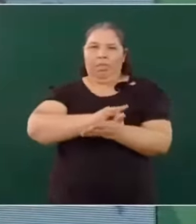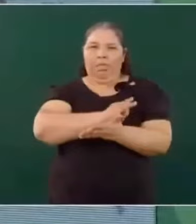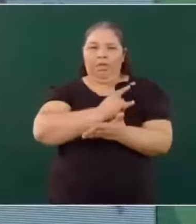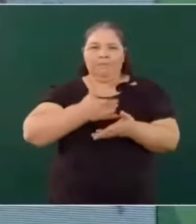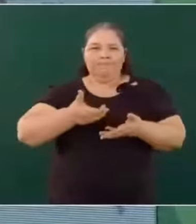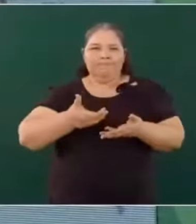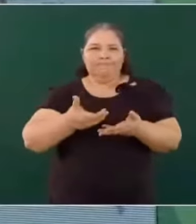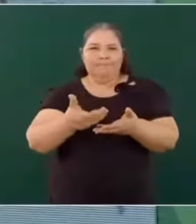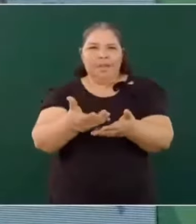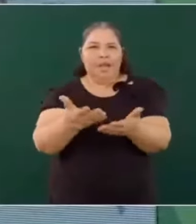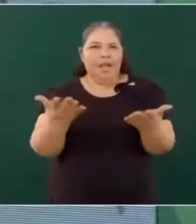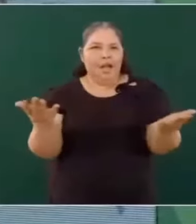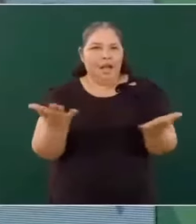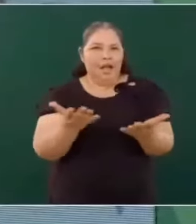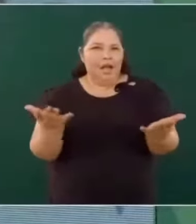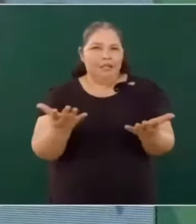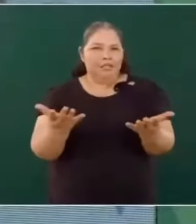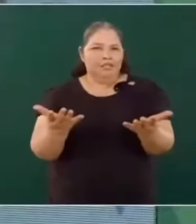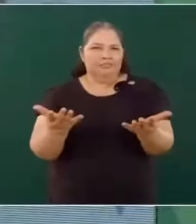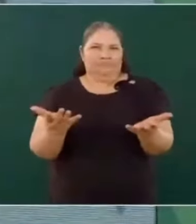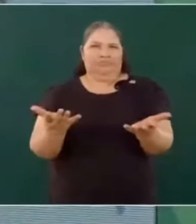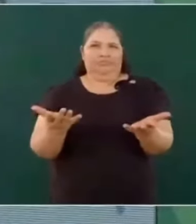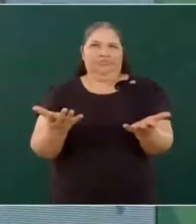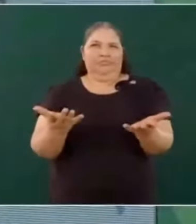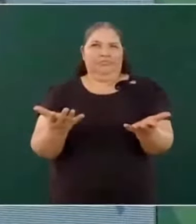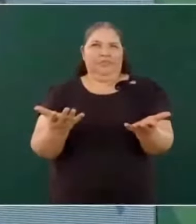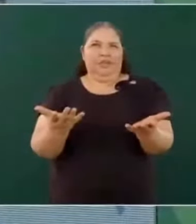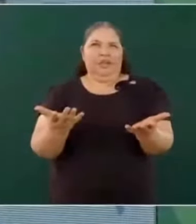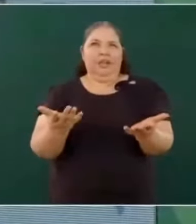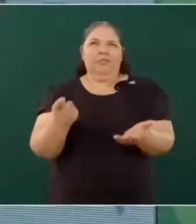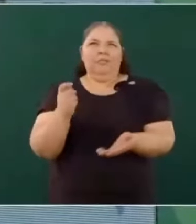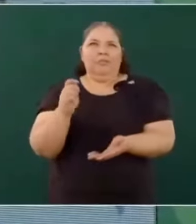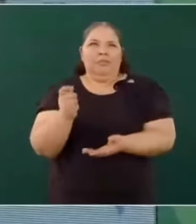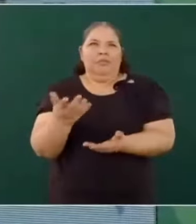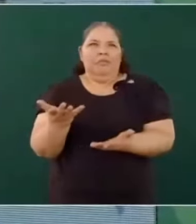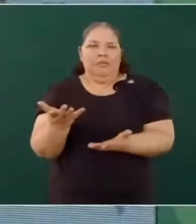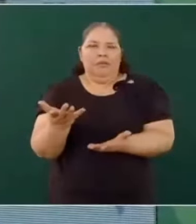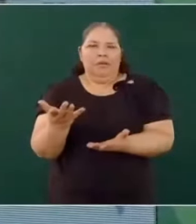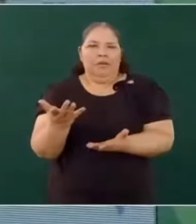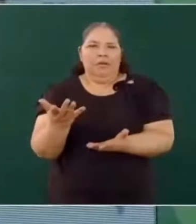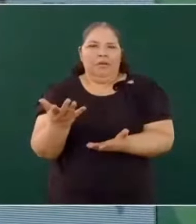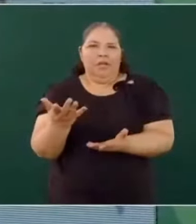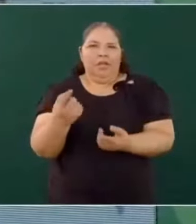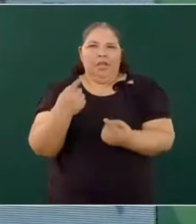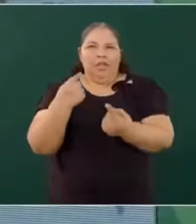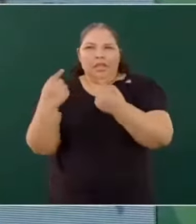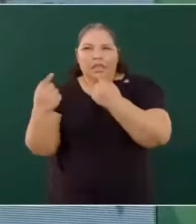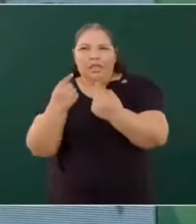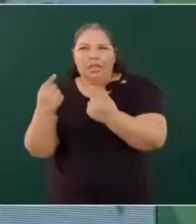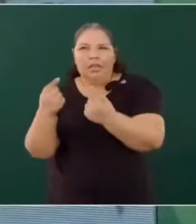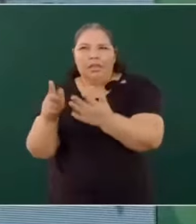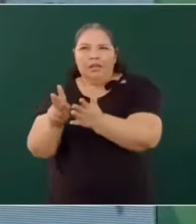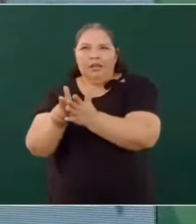¿Qué tiene que ver un periódico,